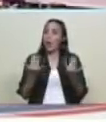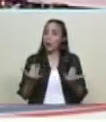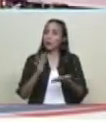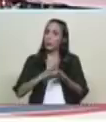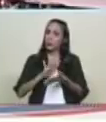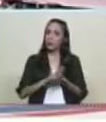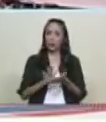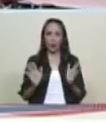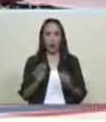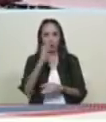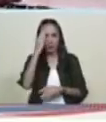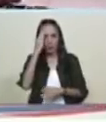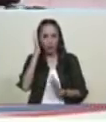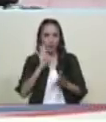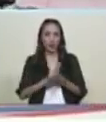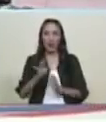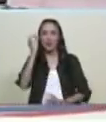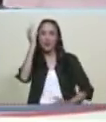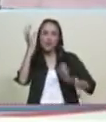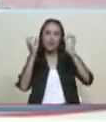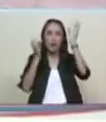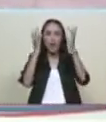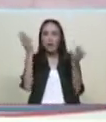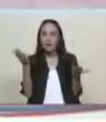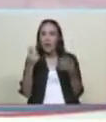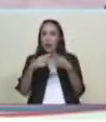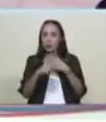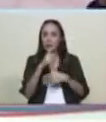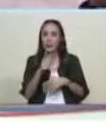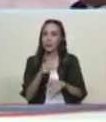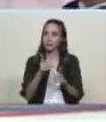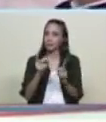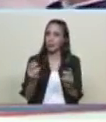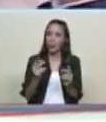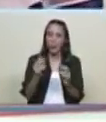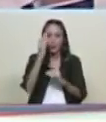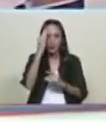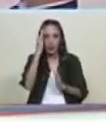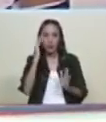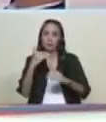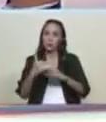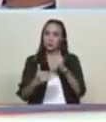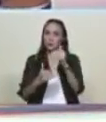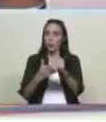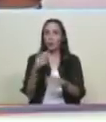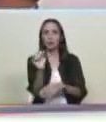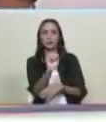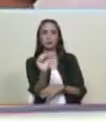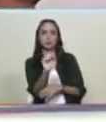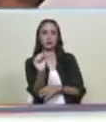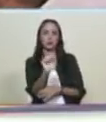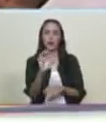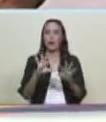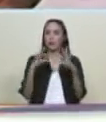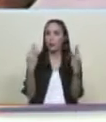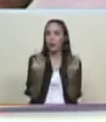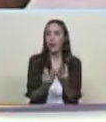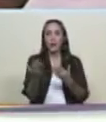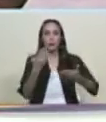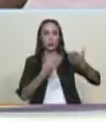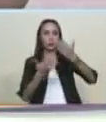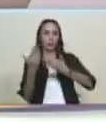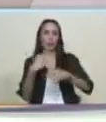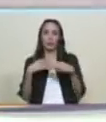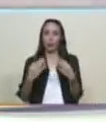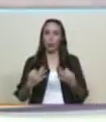si estamos sanos? ¿verdad? siga ese consejo ¿pa' qué inventar si estamos sanos? vaya poco a poco en el carro con su familia comparta